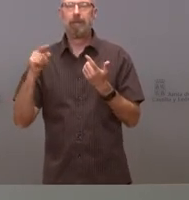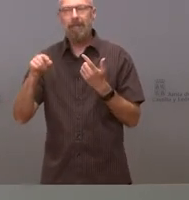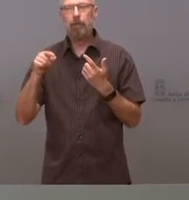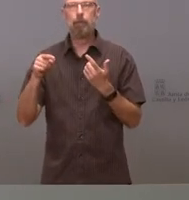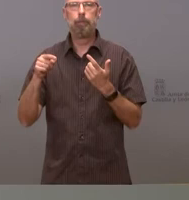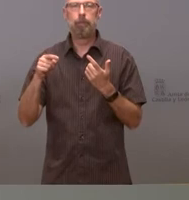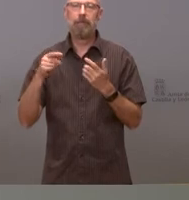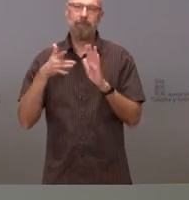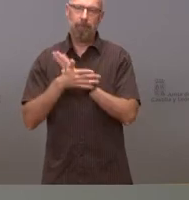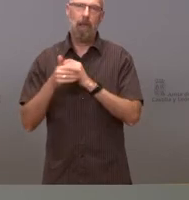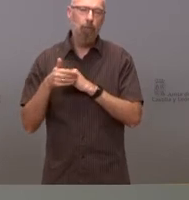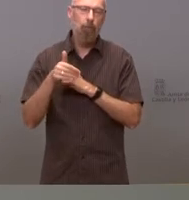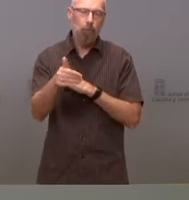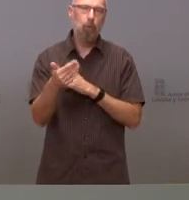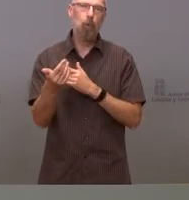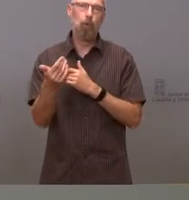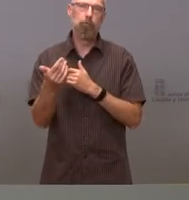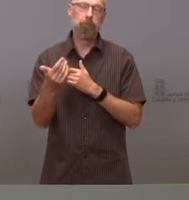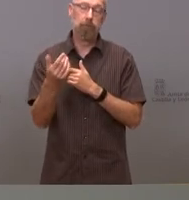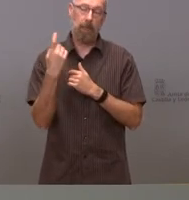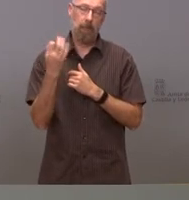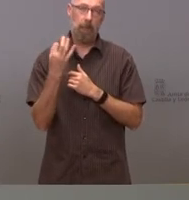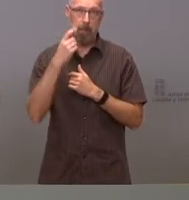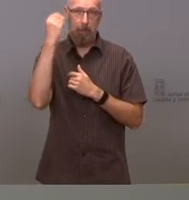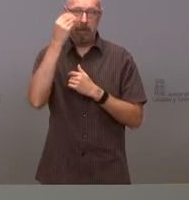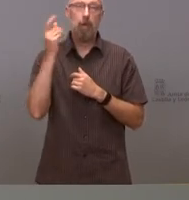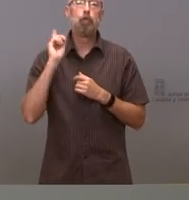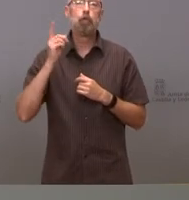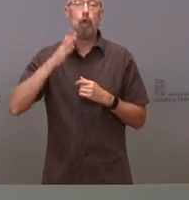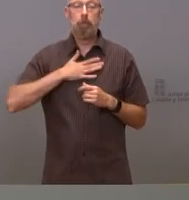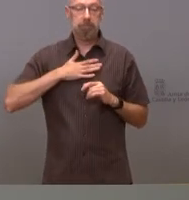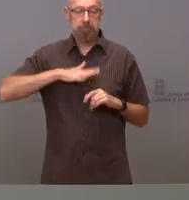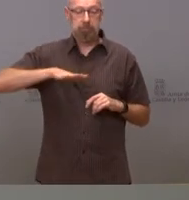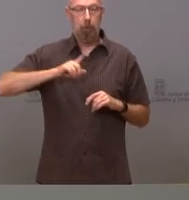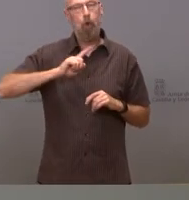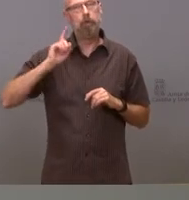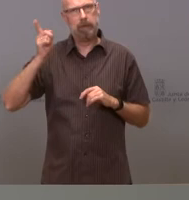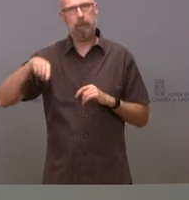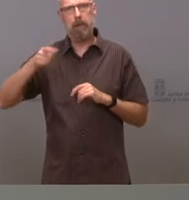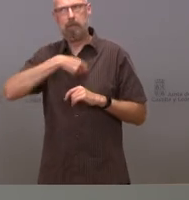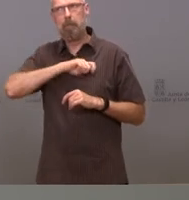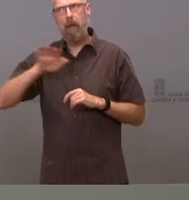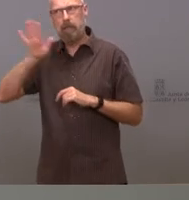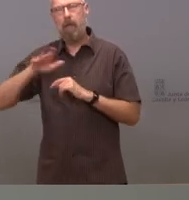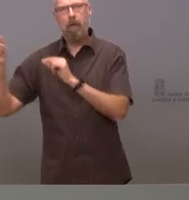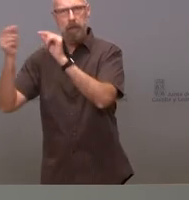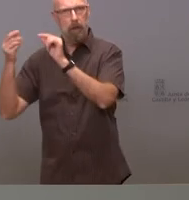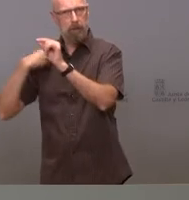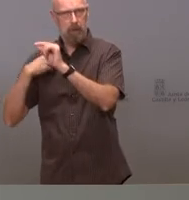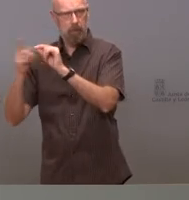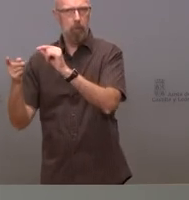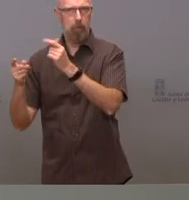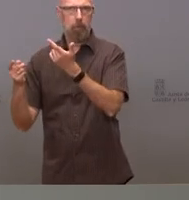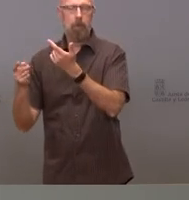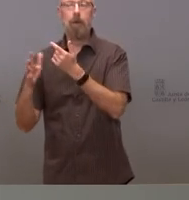retos futuros que hacen pensar y no solamente aquí esto es un es un debate nacional que se está juntando además con un